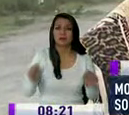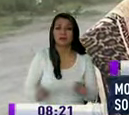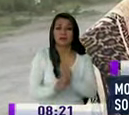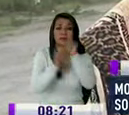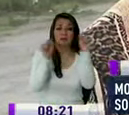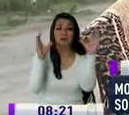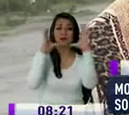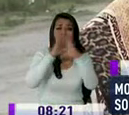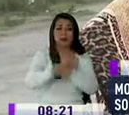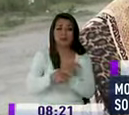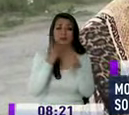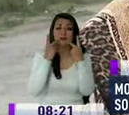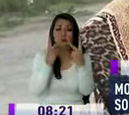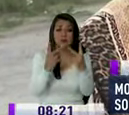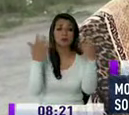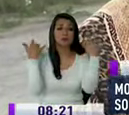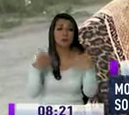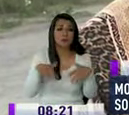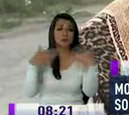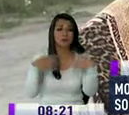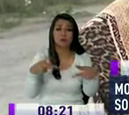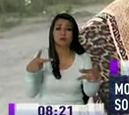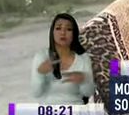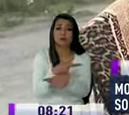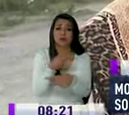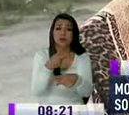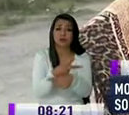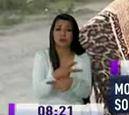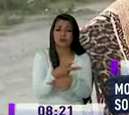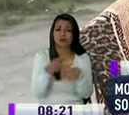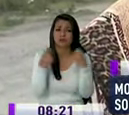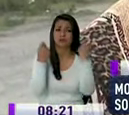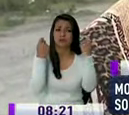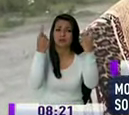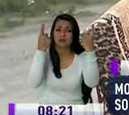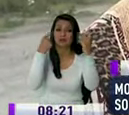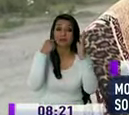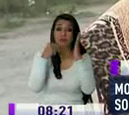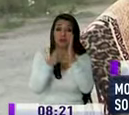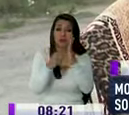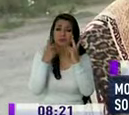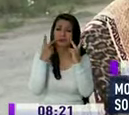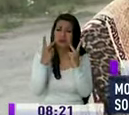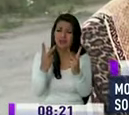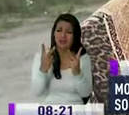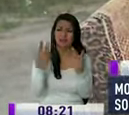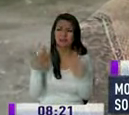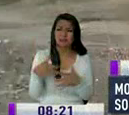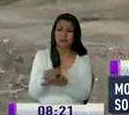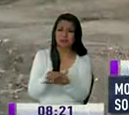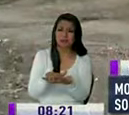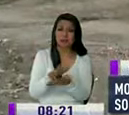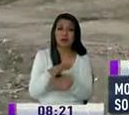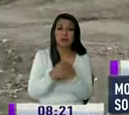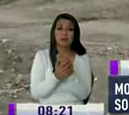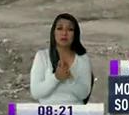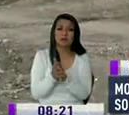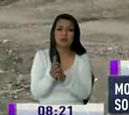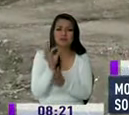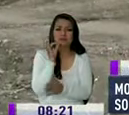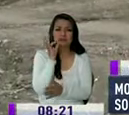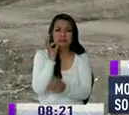noche se ve cosas y casos que a veces son como inexplicables porque se ven tanta cosa aprovechan para